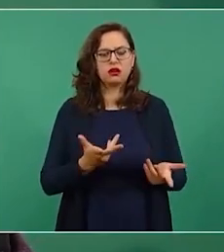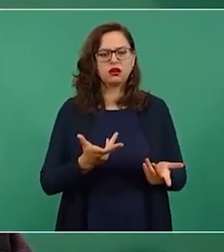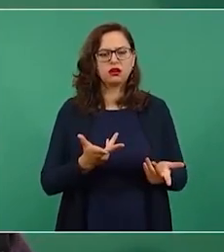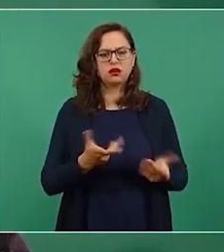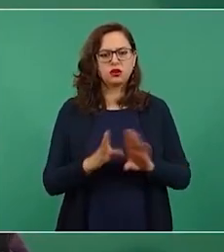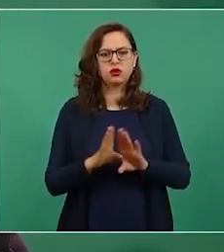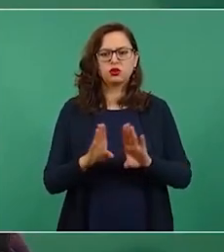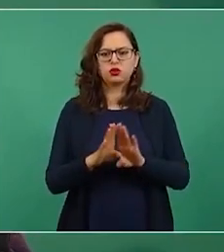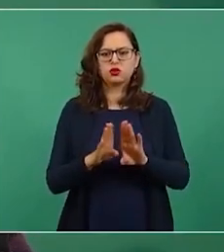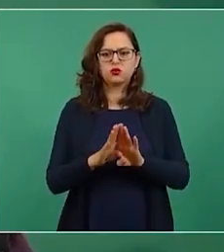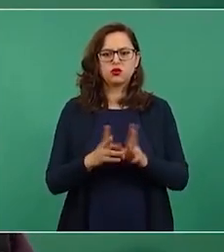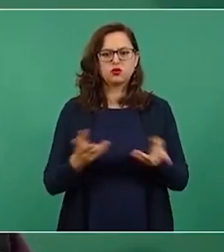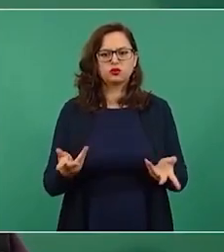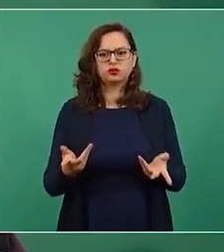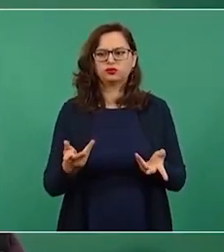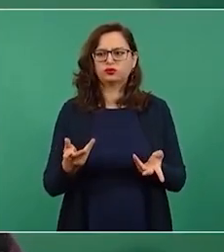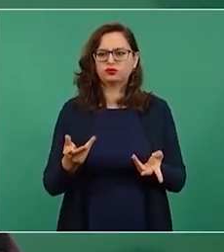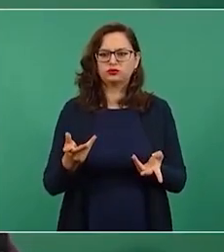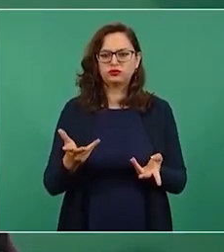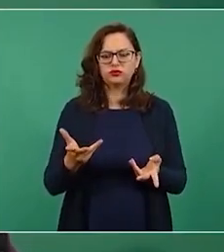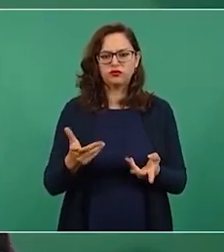¿y qué es esa cosa?